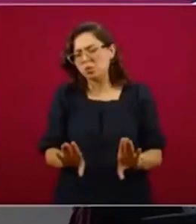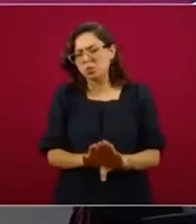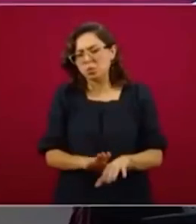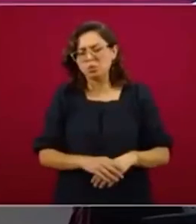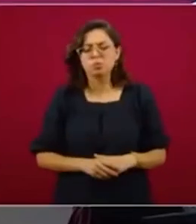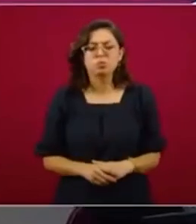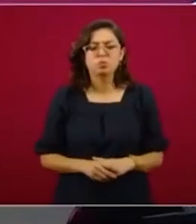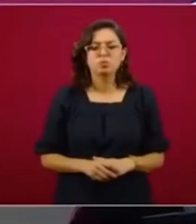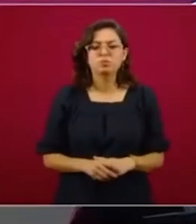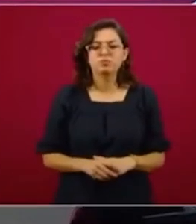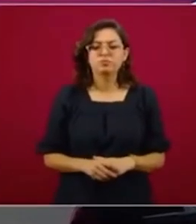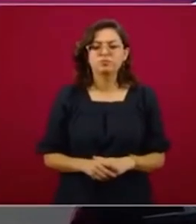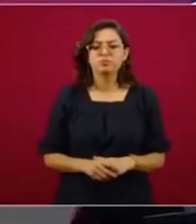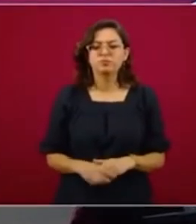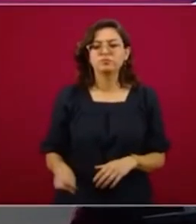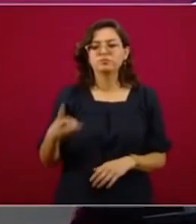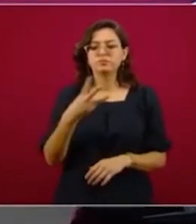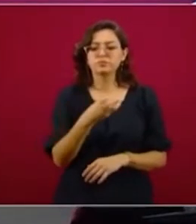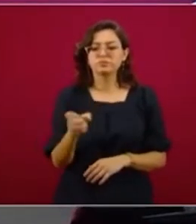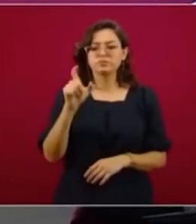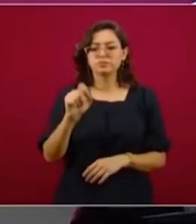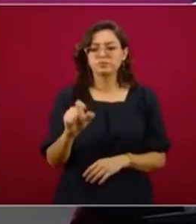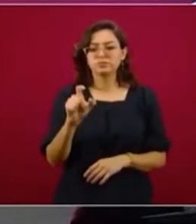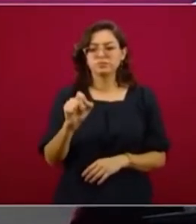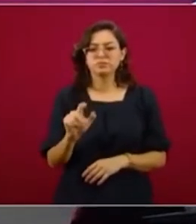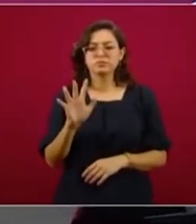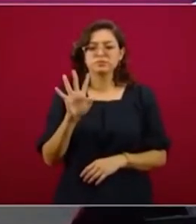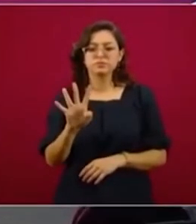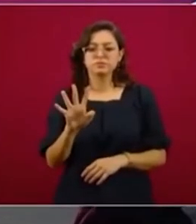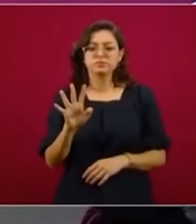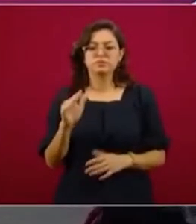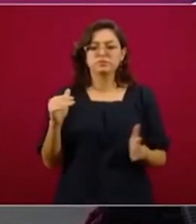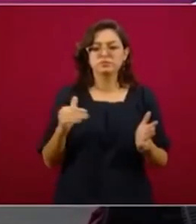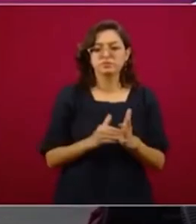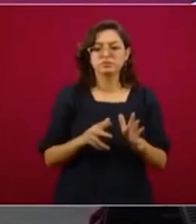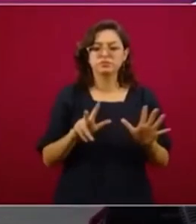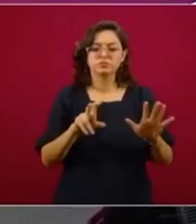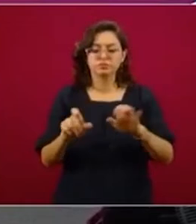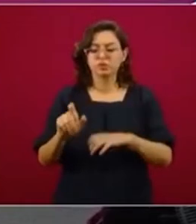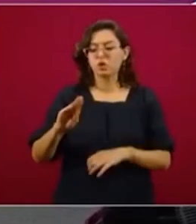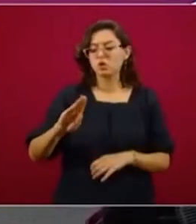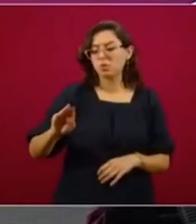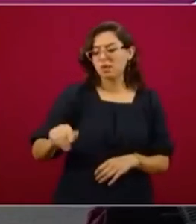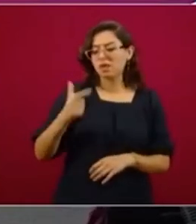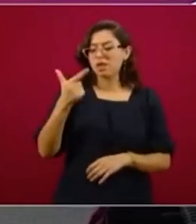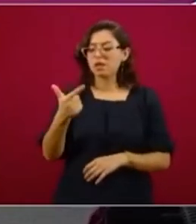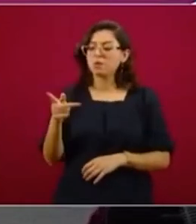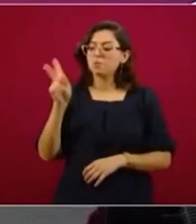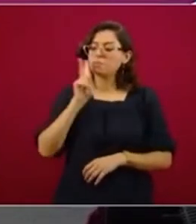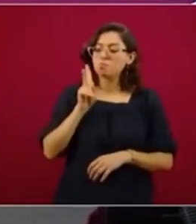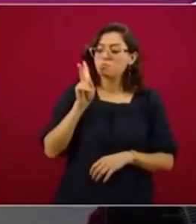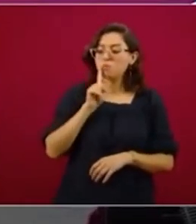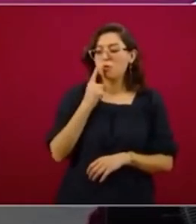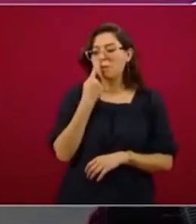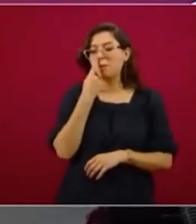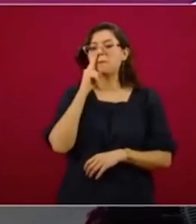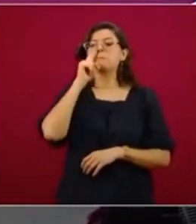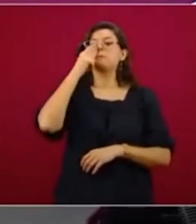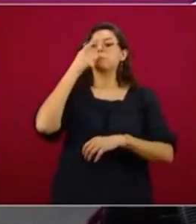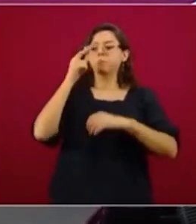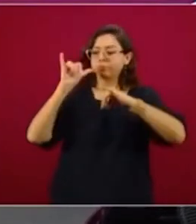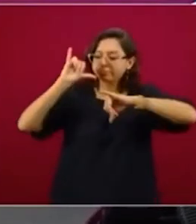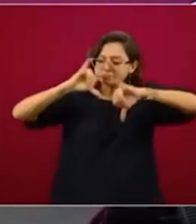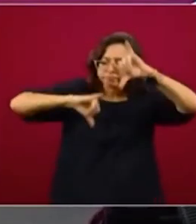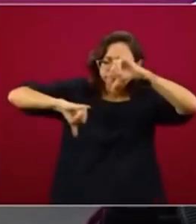Son 324 mil 897 las personas que hasta el momento han ingresado a protocolo de estudio, eso quiere decir que